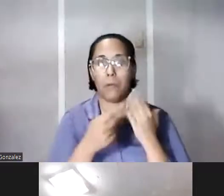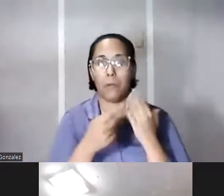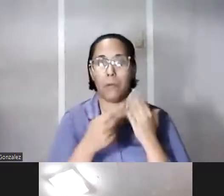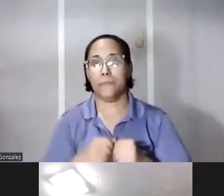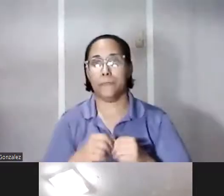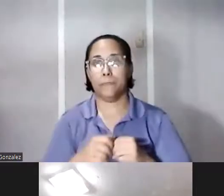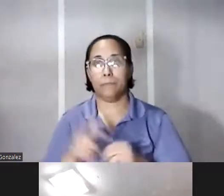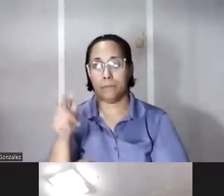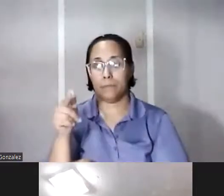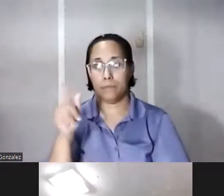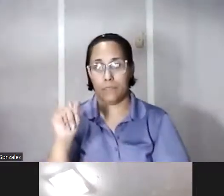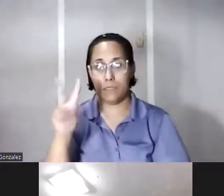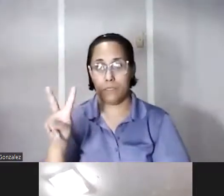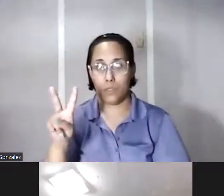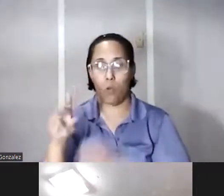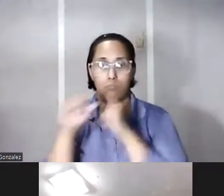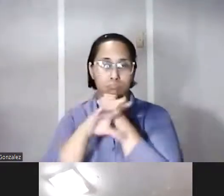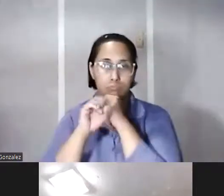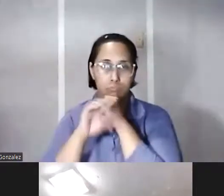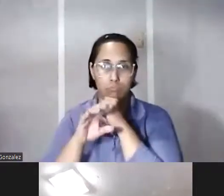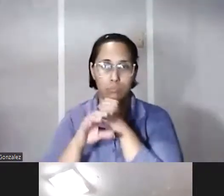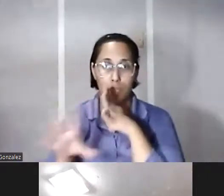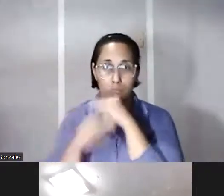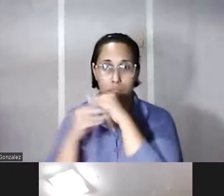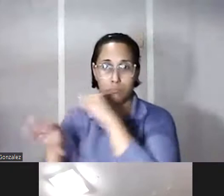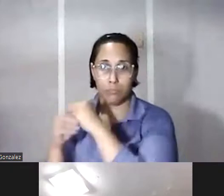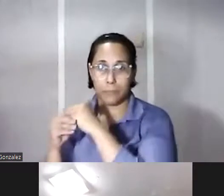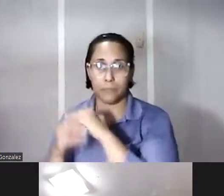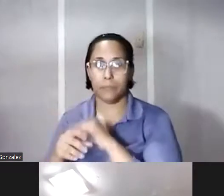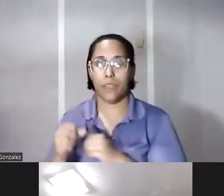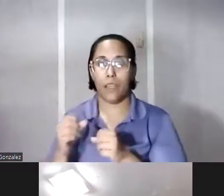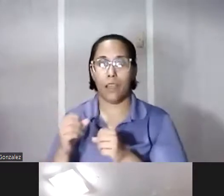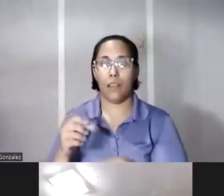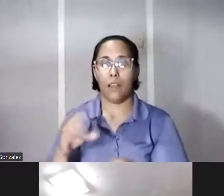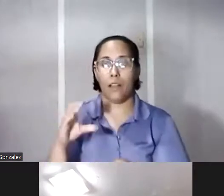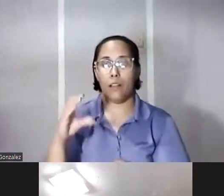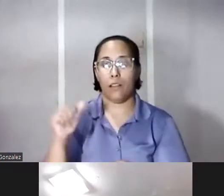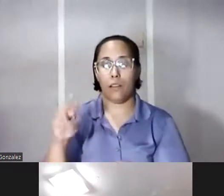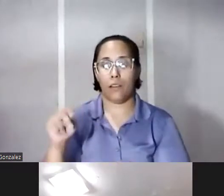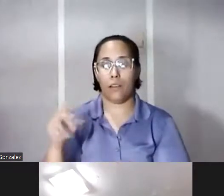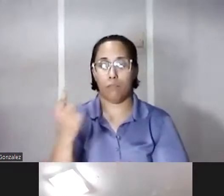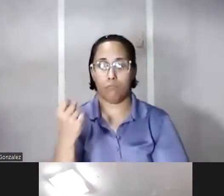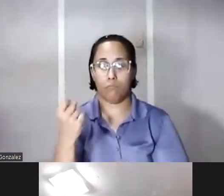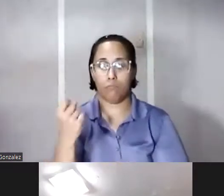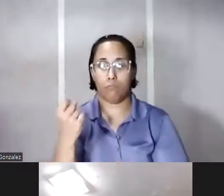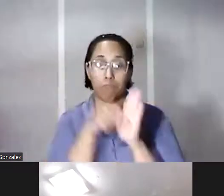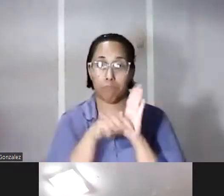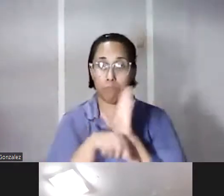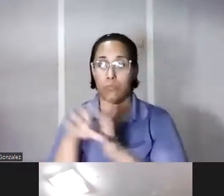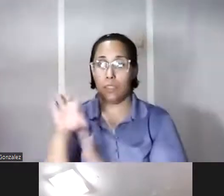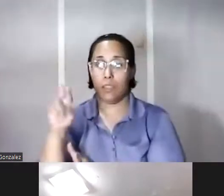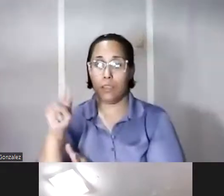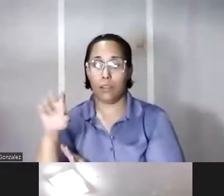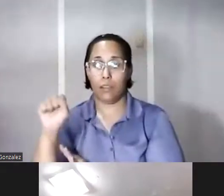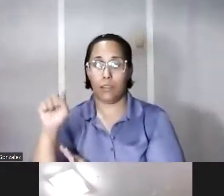las noticias extras en Tele11 que tuve la oportunidad de entrevistar a fondo a Ernesto Díaz González